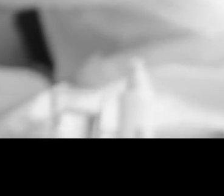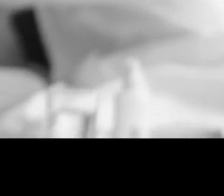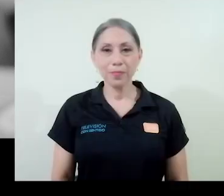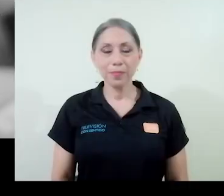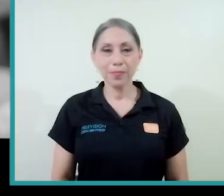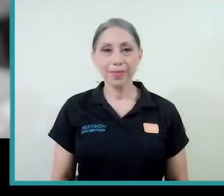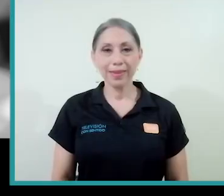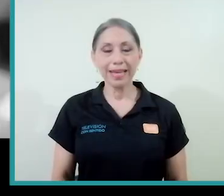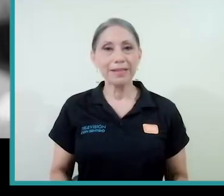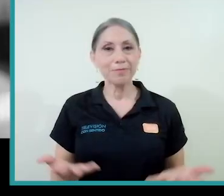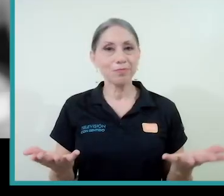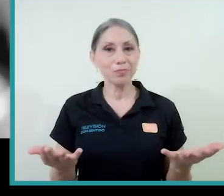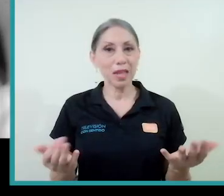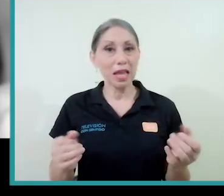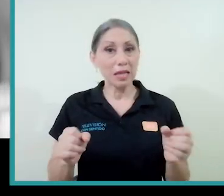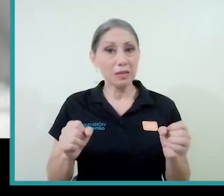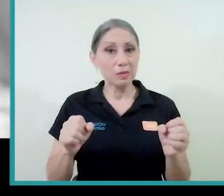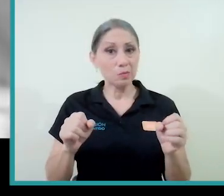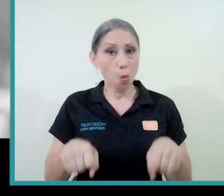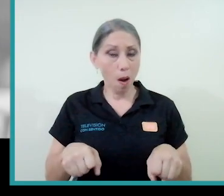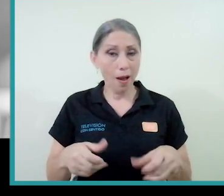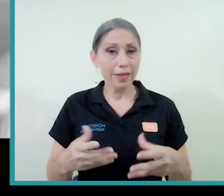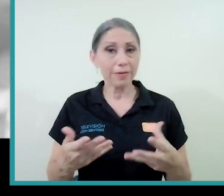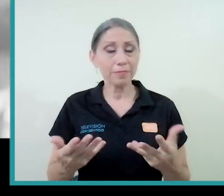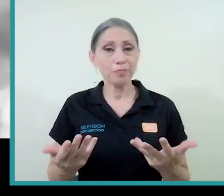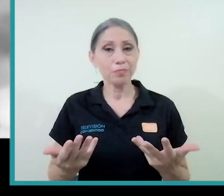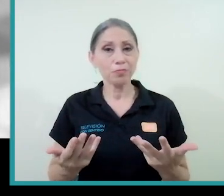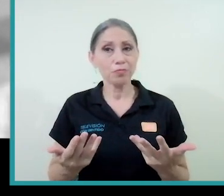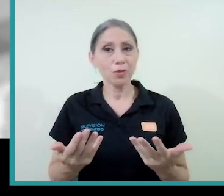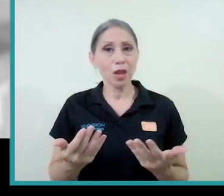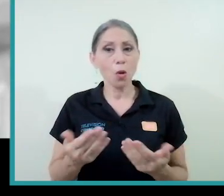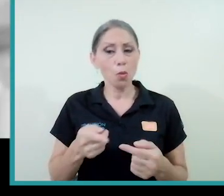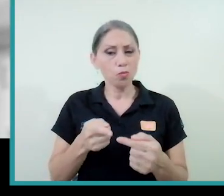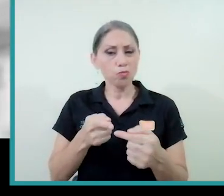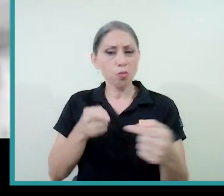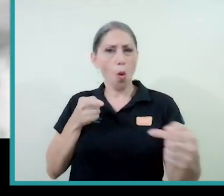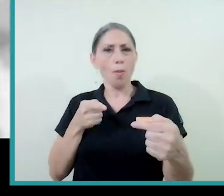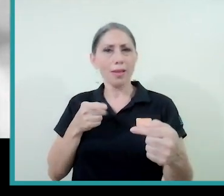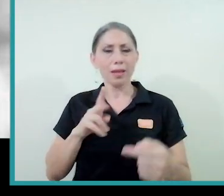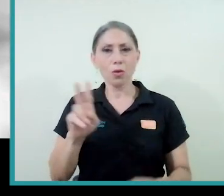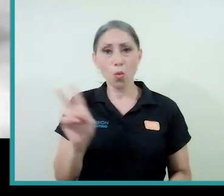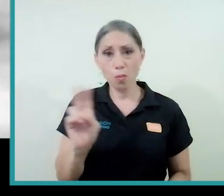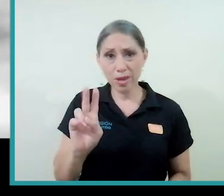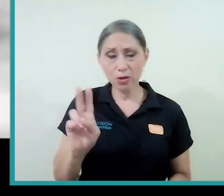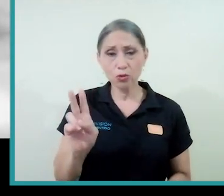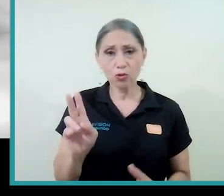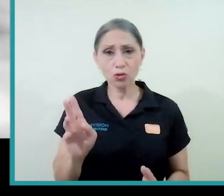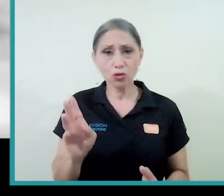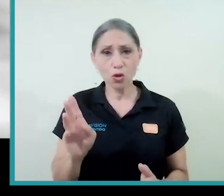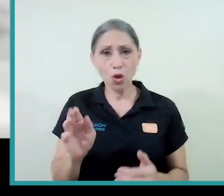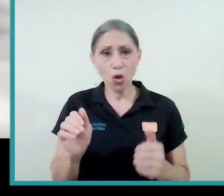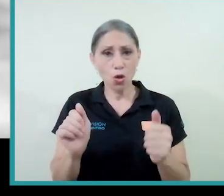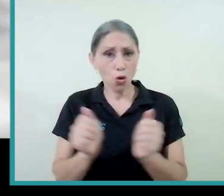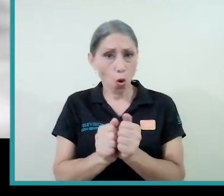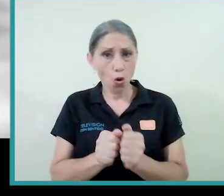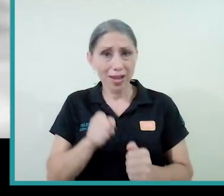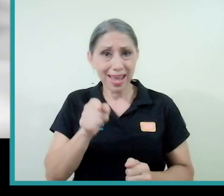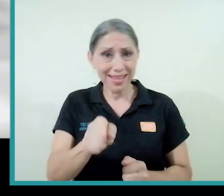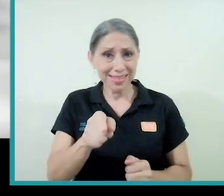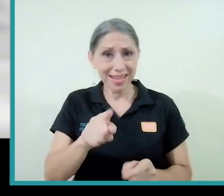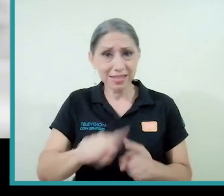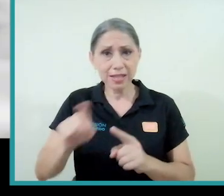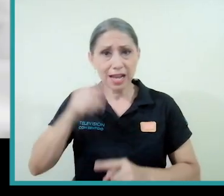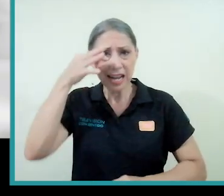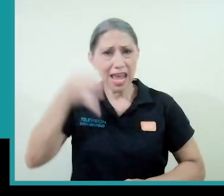¿Es posible combatir un virus mediante estas, con estas creencias? ¿Qué